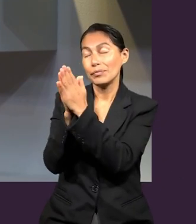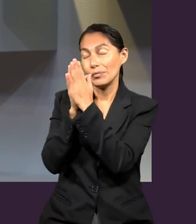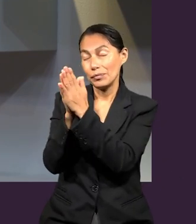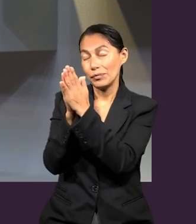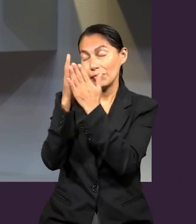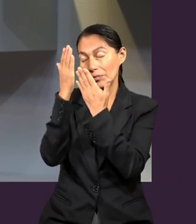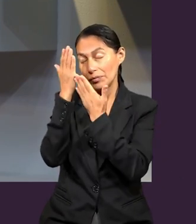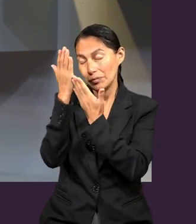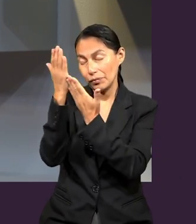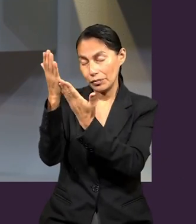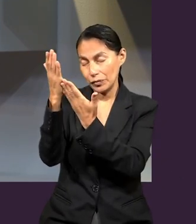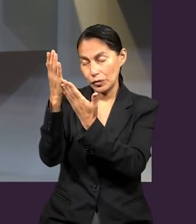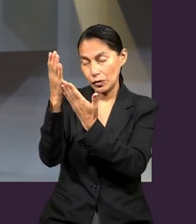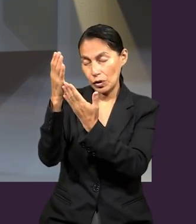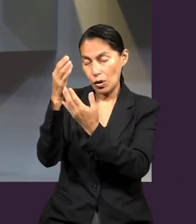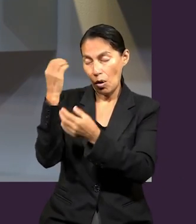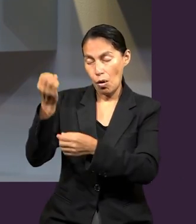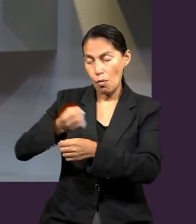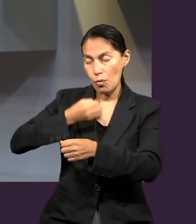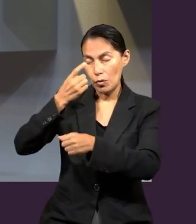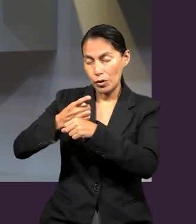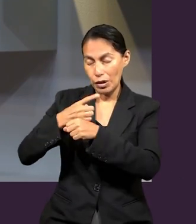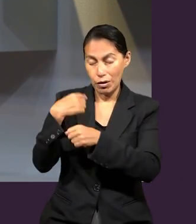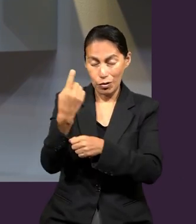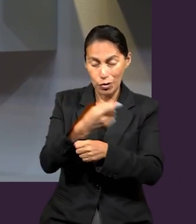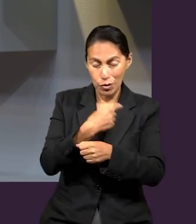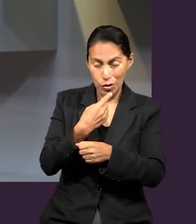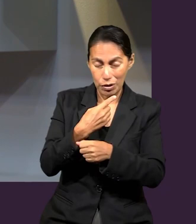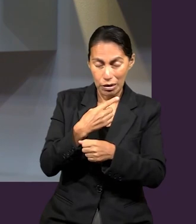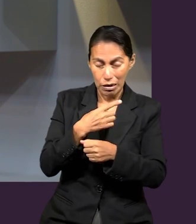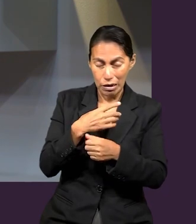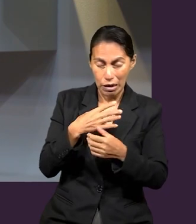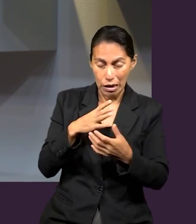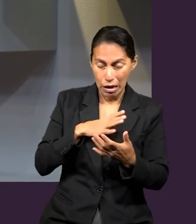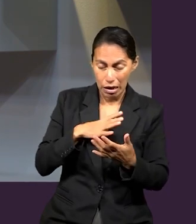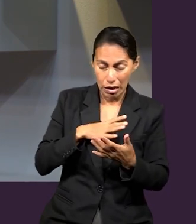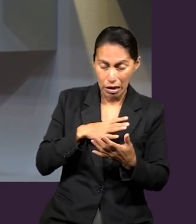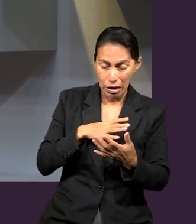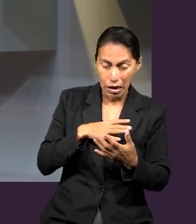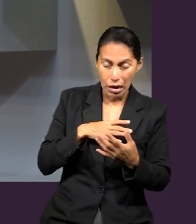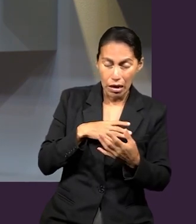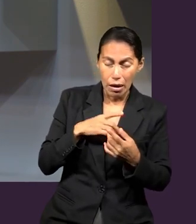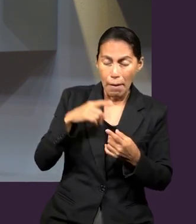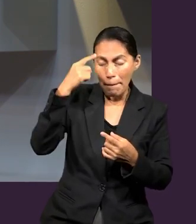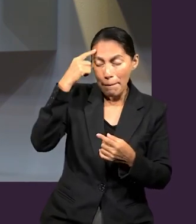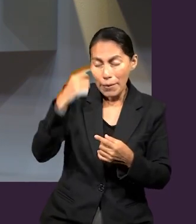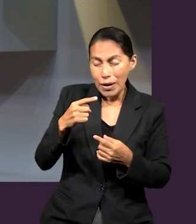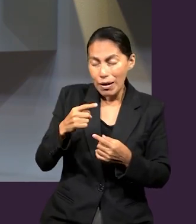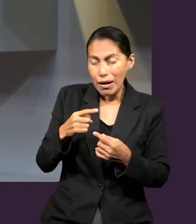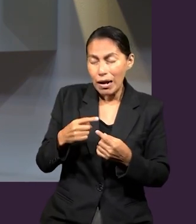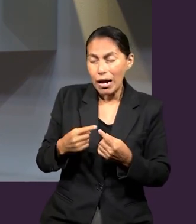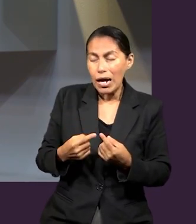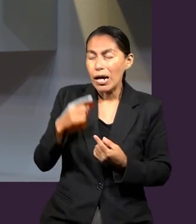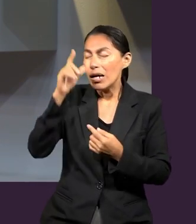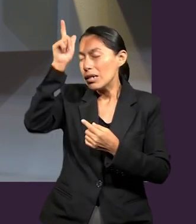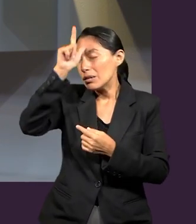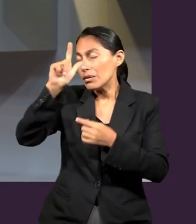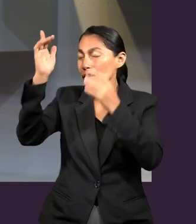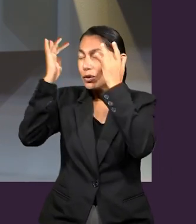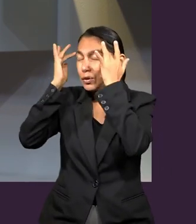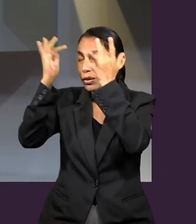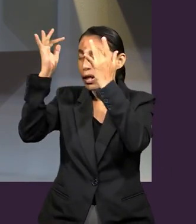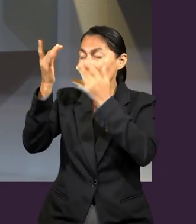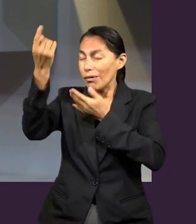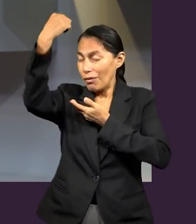amor, queremos pedirte que esta nueva oportunidad que nos das de ser materiales para una iglesia viviente, pueda